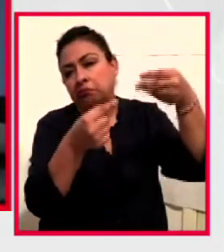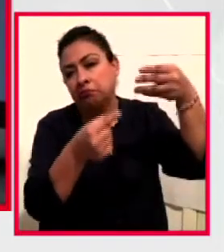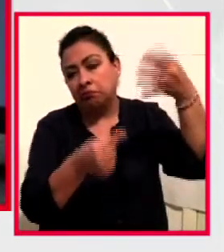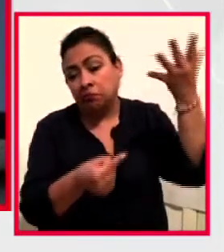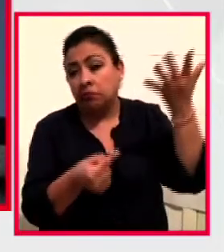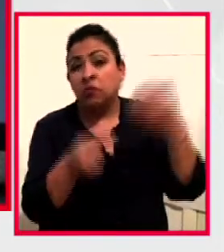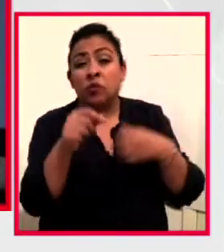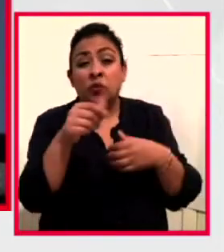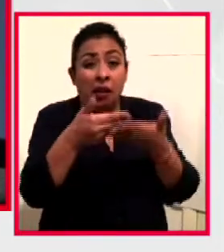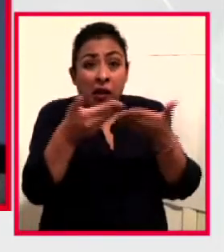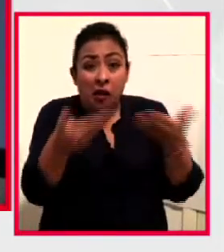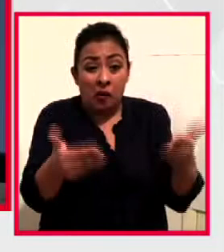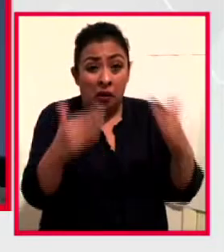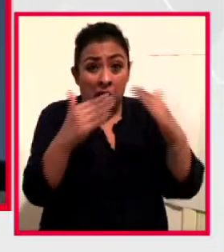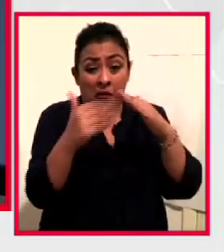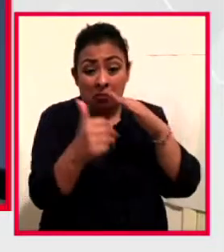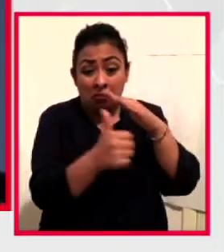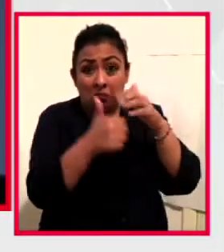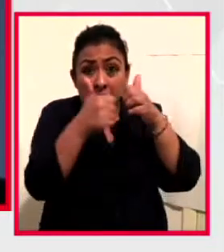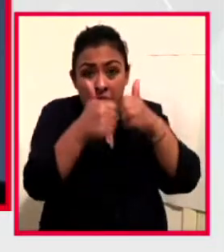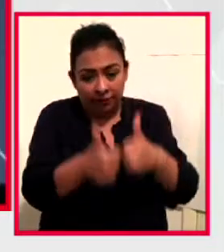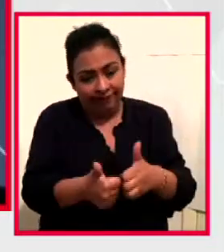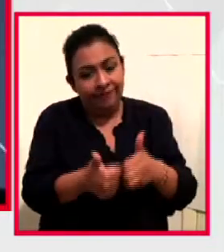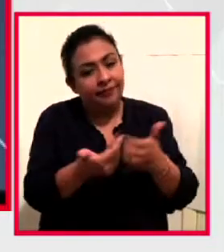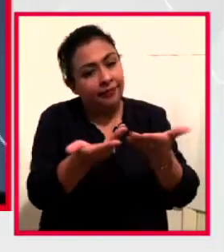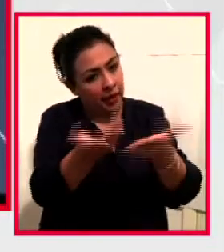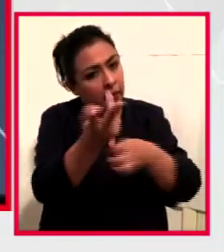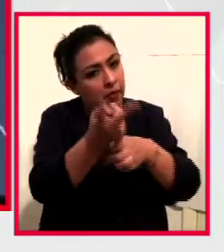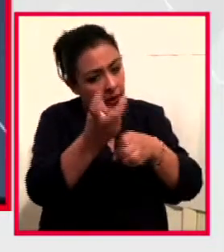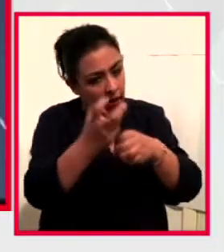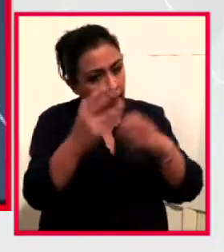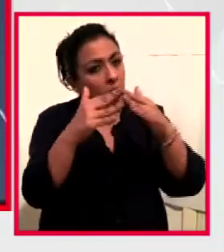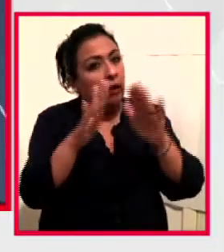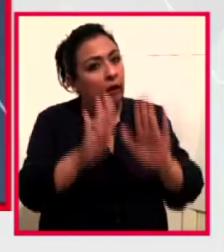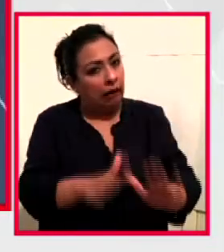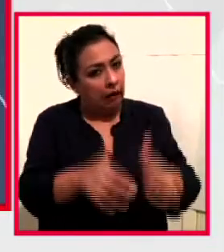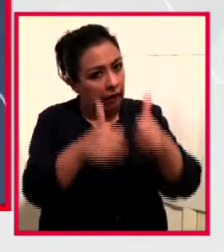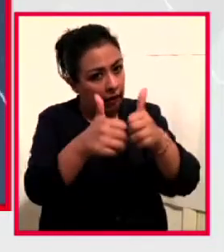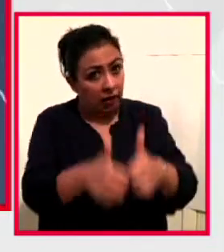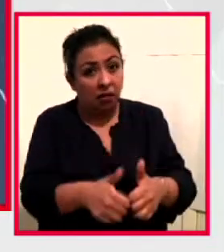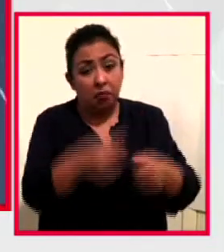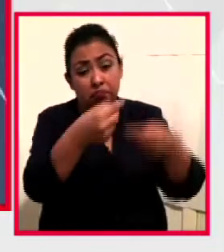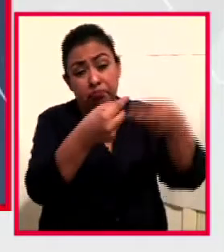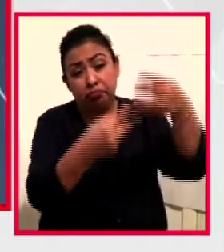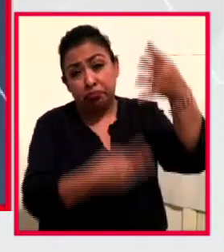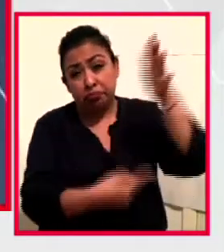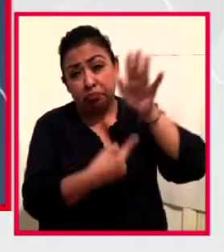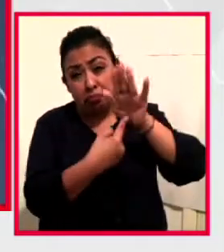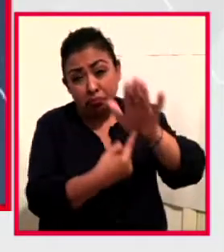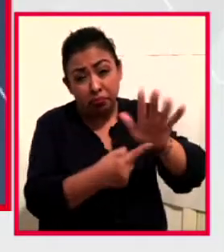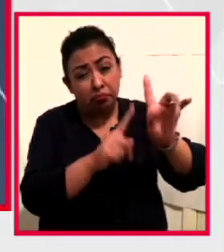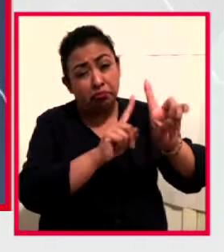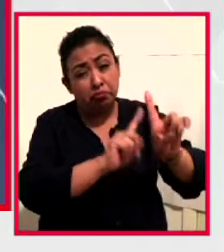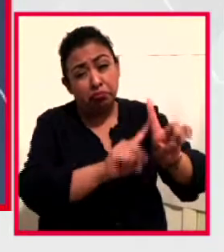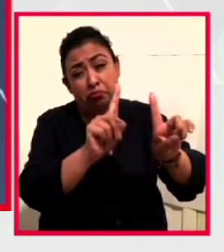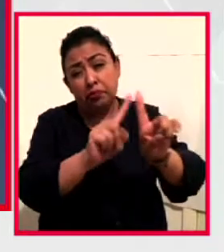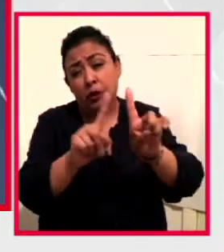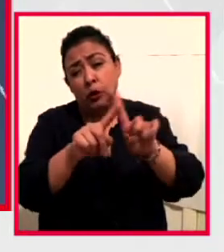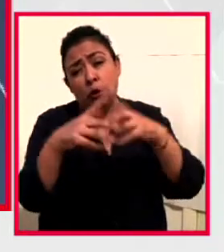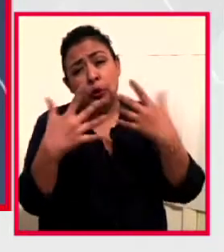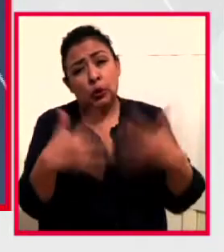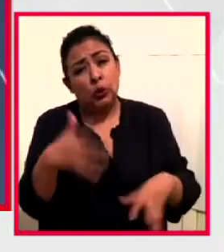ahora que uno se queda en casa? Porque esa es la invitación, a quedarse en casa. La oferta es muy amplia, la oferta es muy rica.